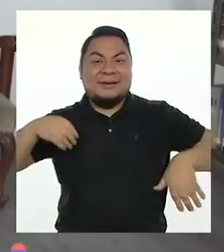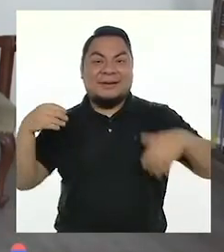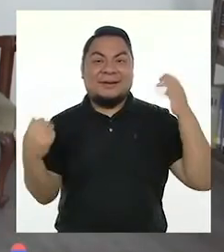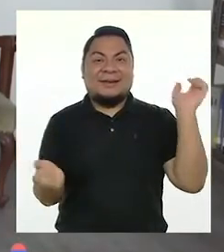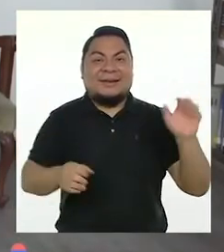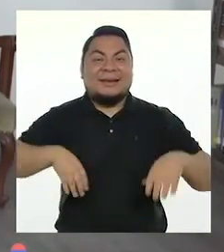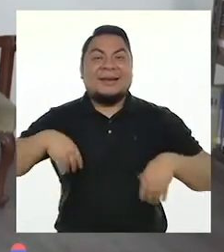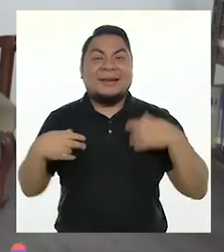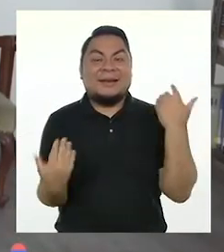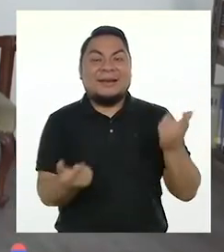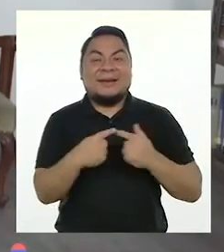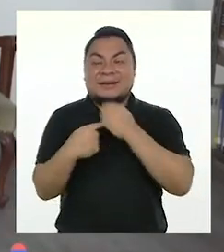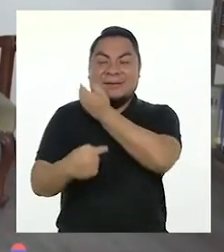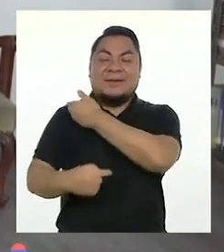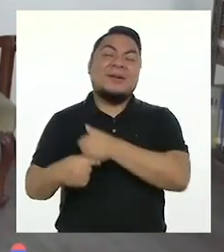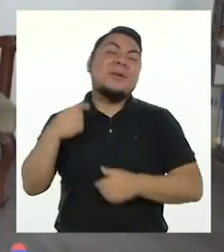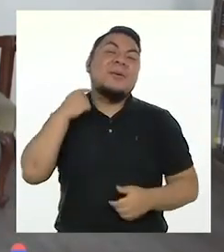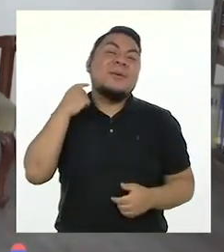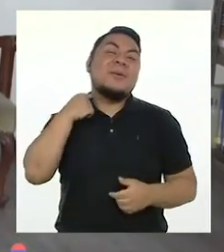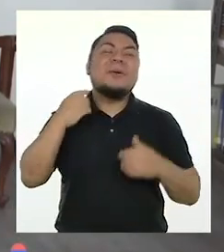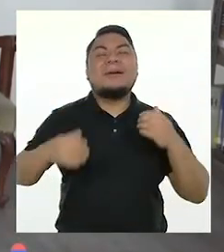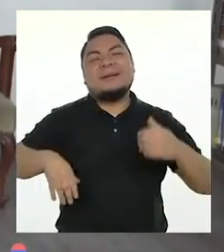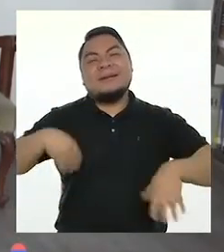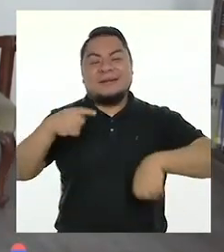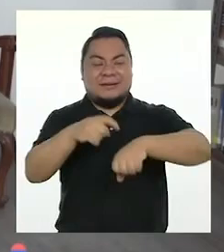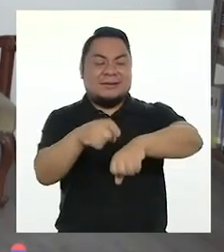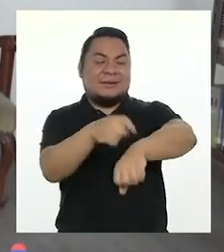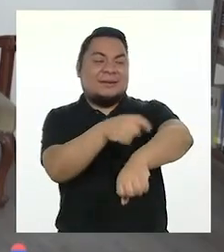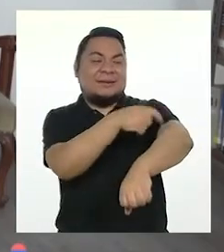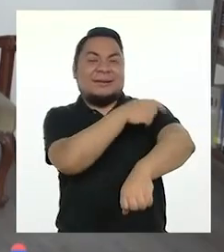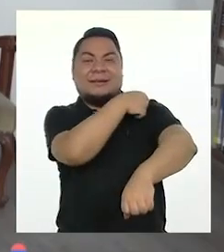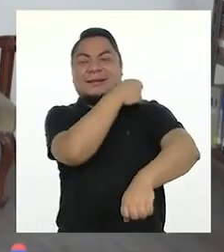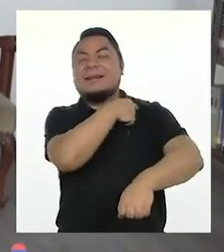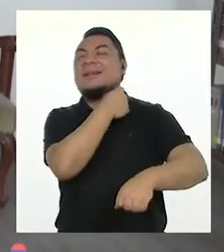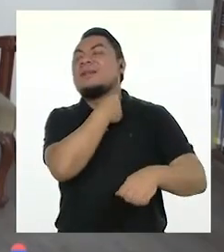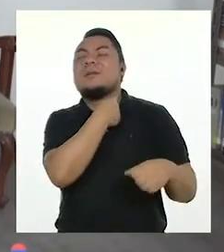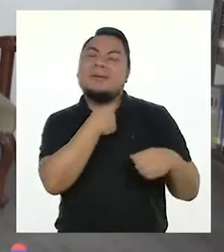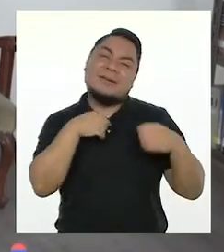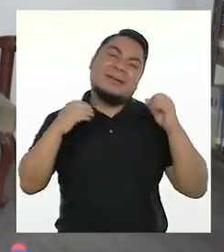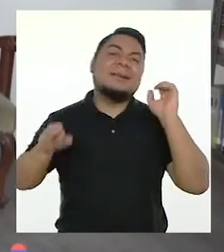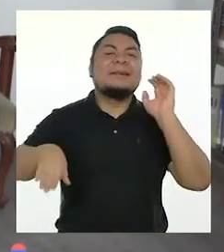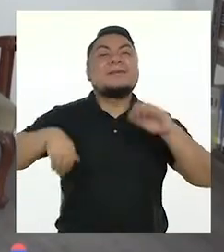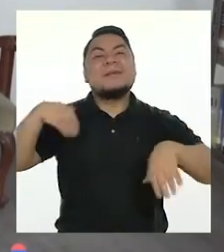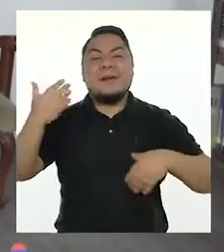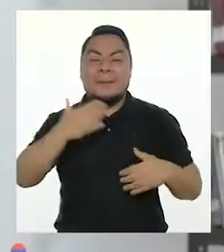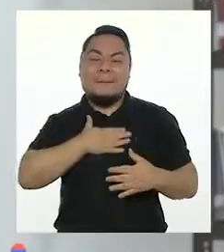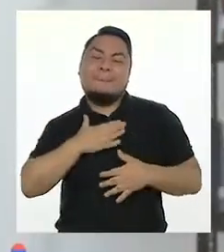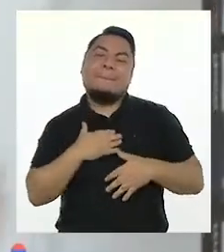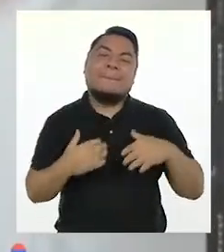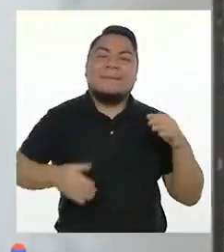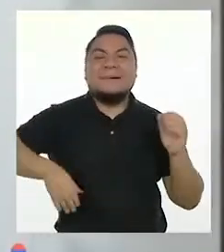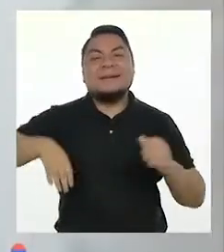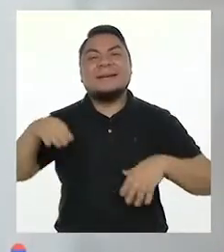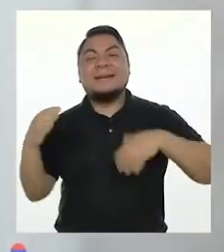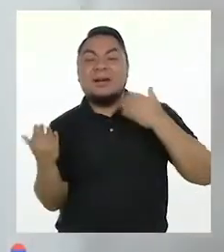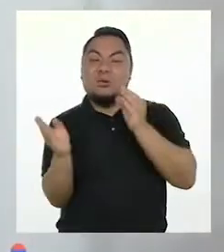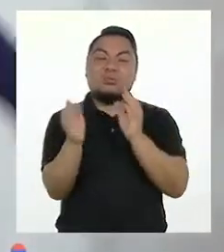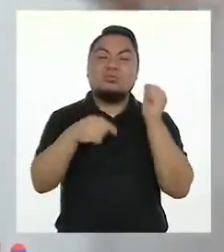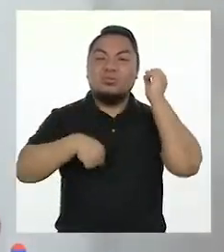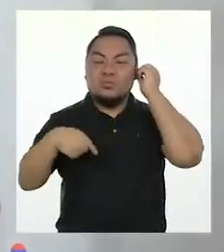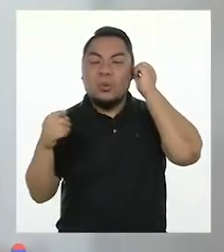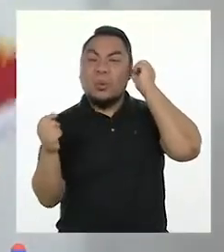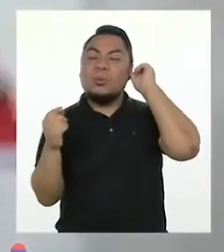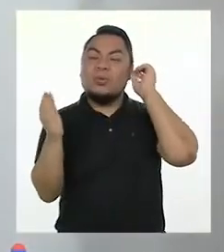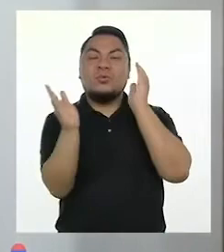muñecas, codos, hombros, cuello. Dedos, muñecas, codos, hombros, cuello. Pecho, cintura,